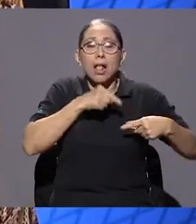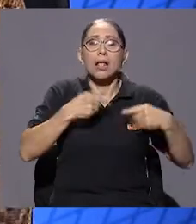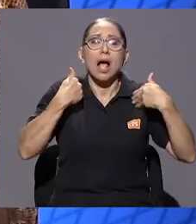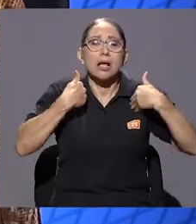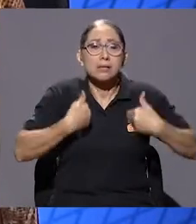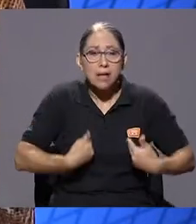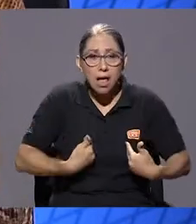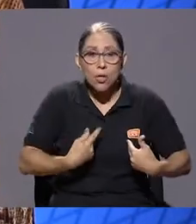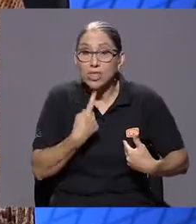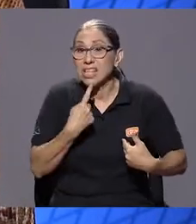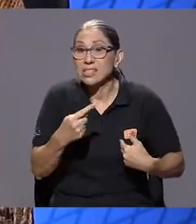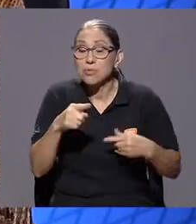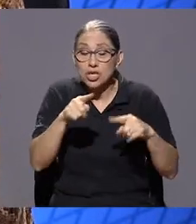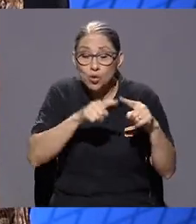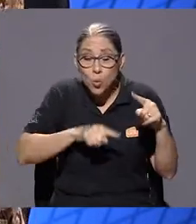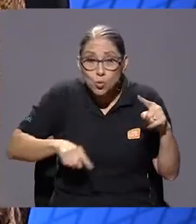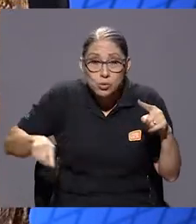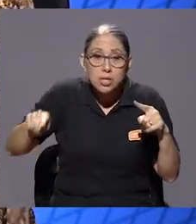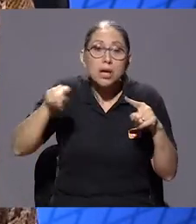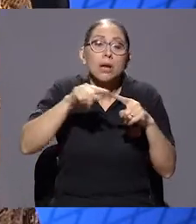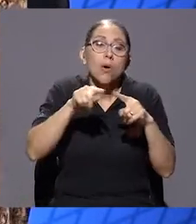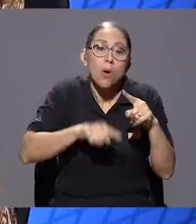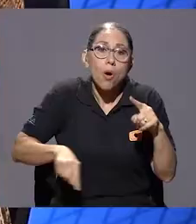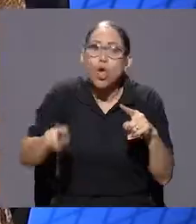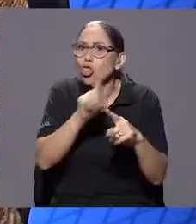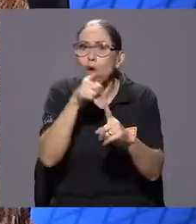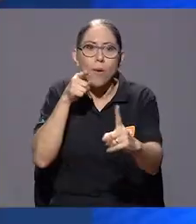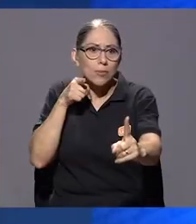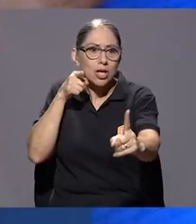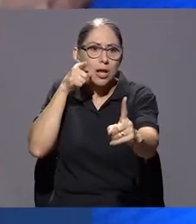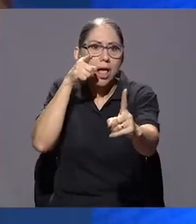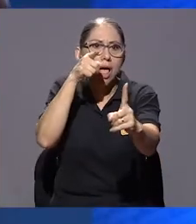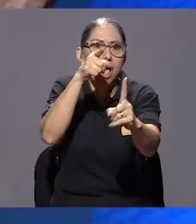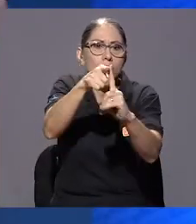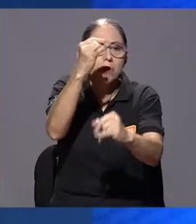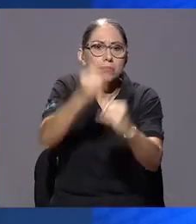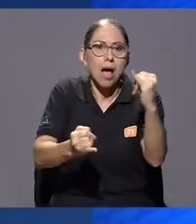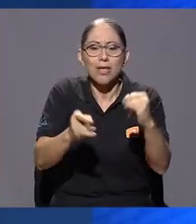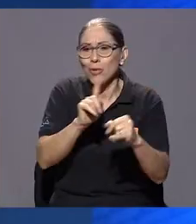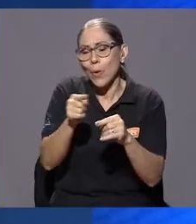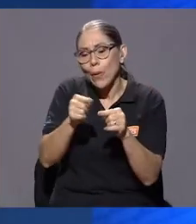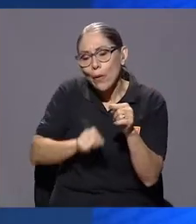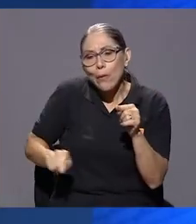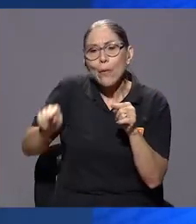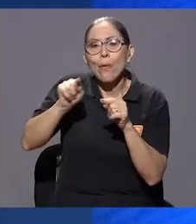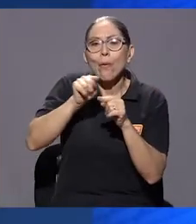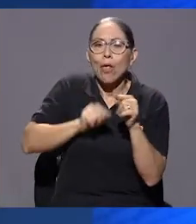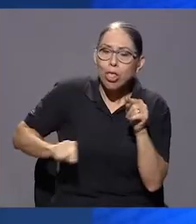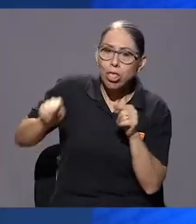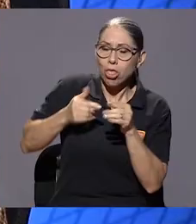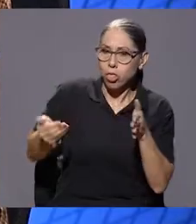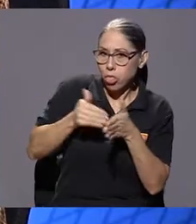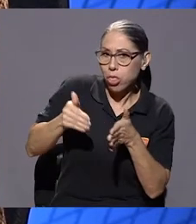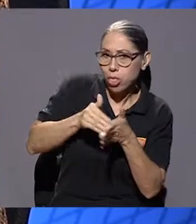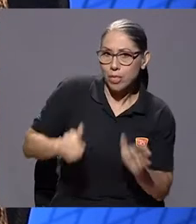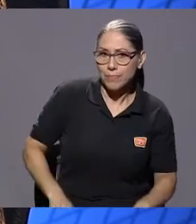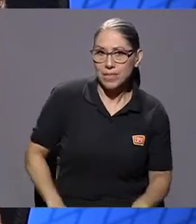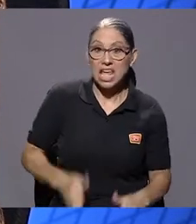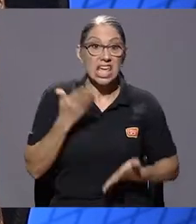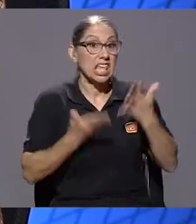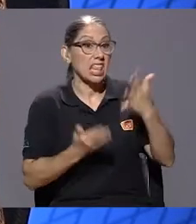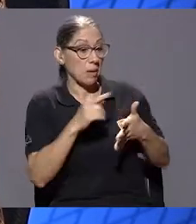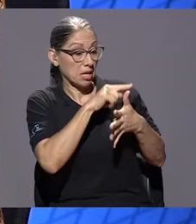vamos en una línea recta como si fuera una meta, sino que yo puedo ir, Y puede que alguna de esas etapas no se presente nunca. Puede también.